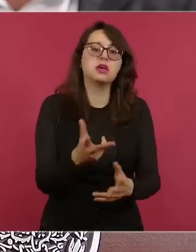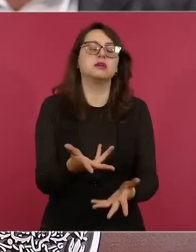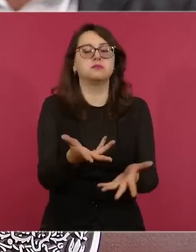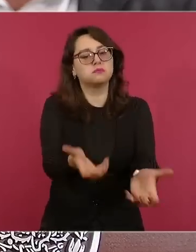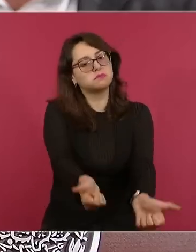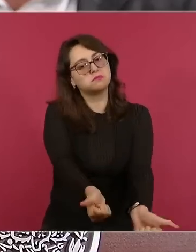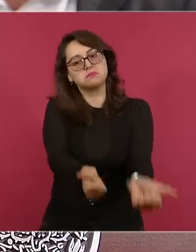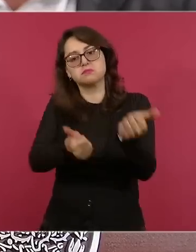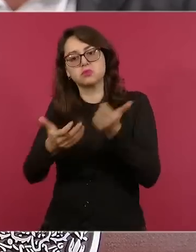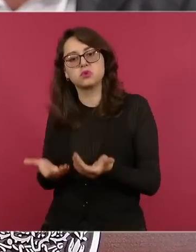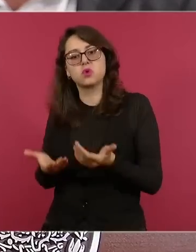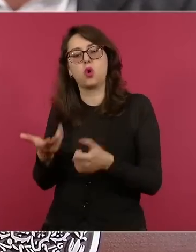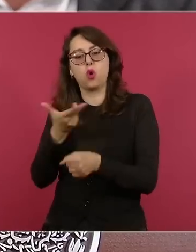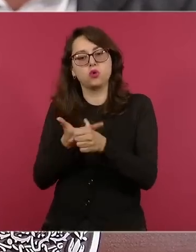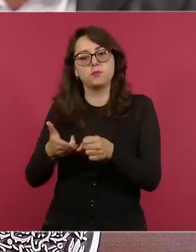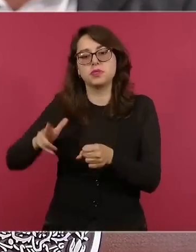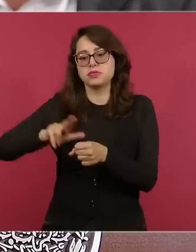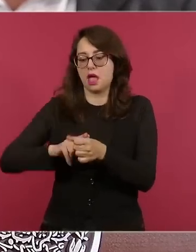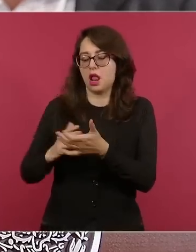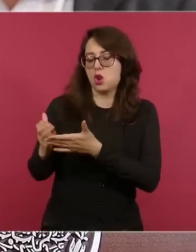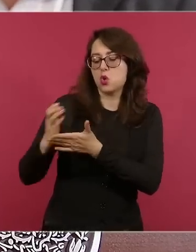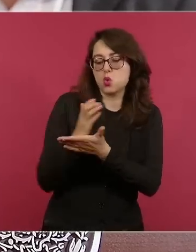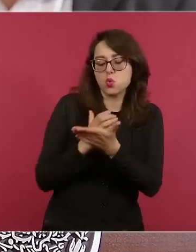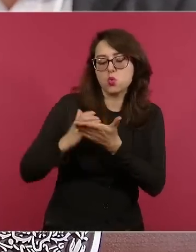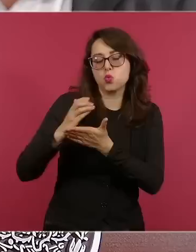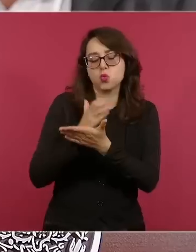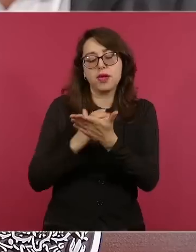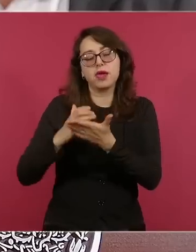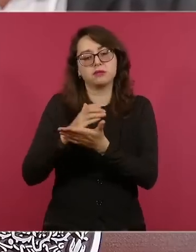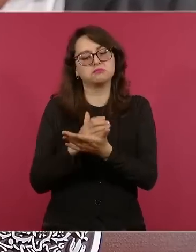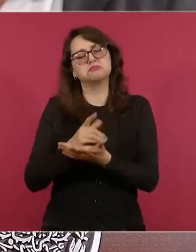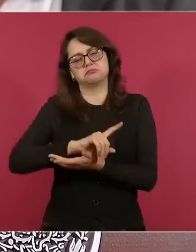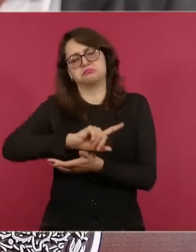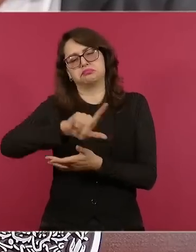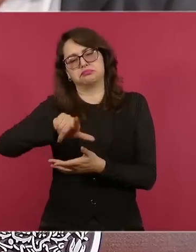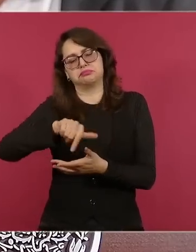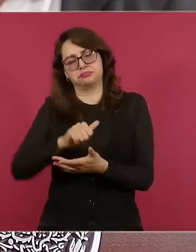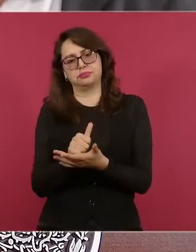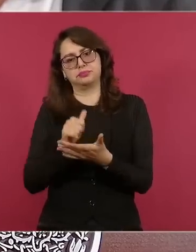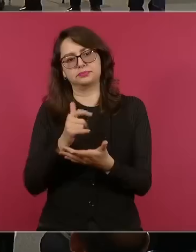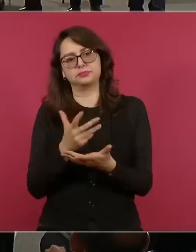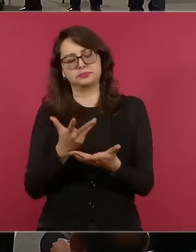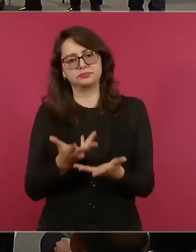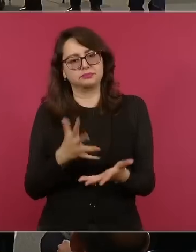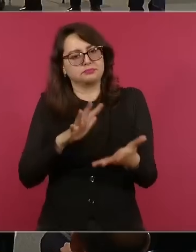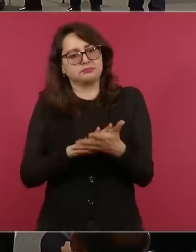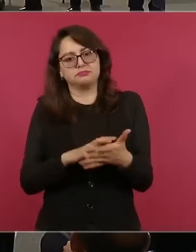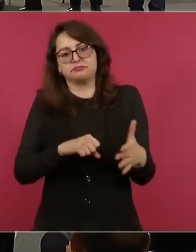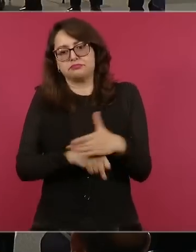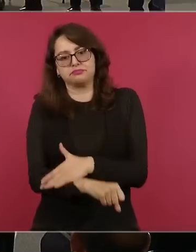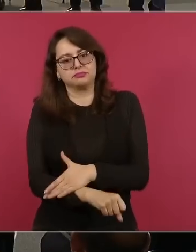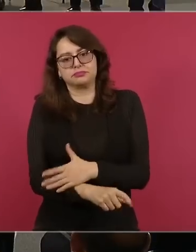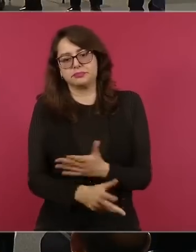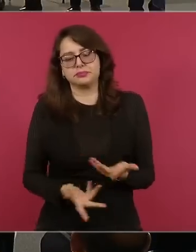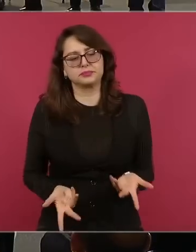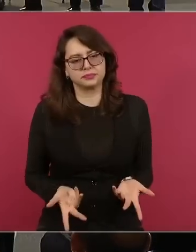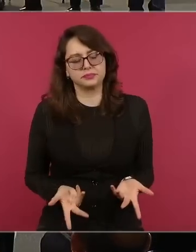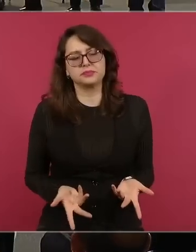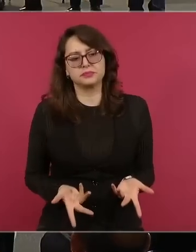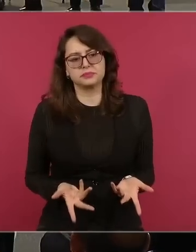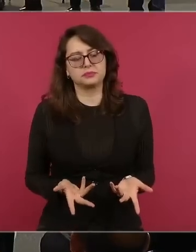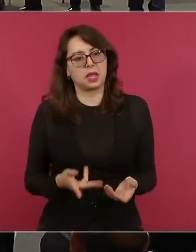los heridos de la delincuencia. Y en la guerra sucede lo mismo,